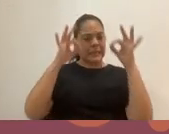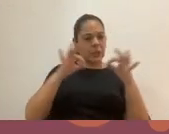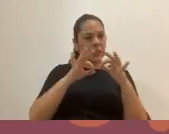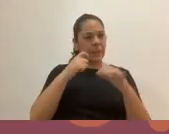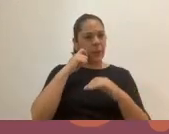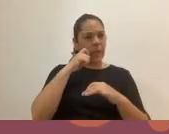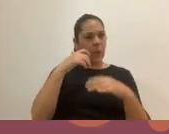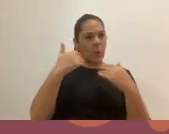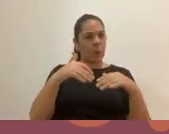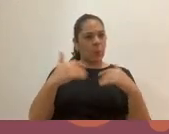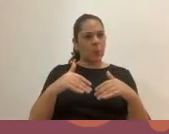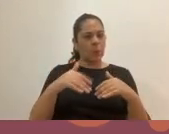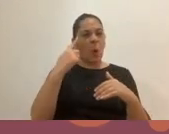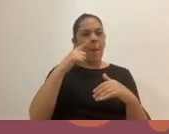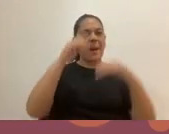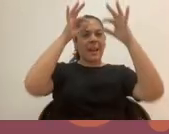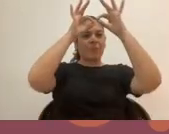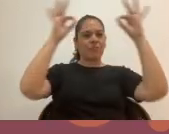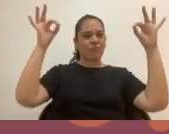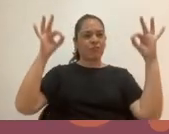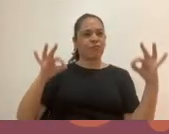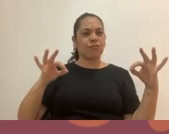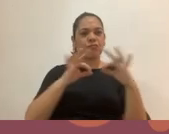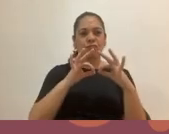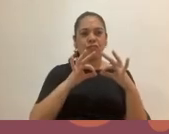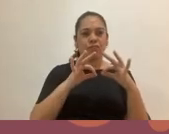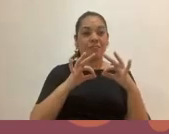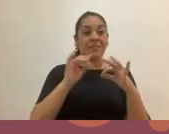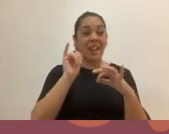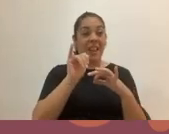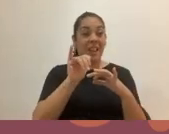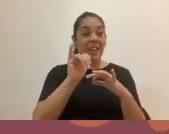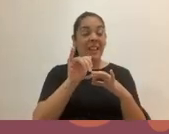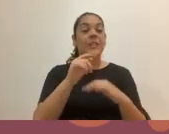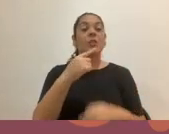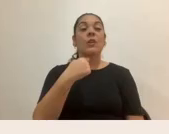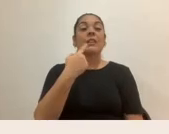para encasillarnos de alguna manera en ese deber ser.